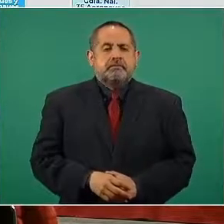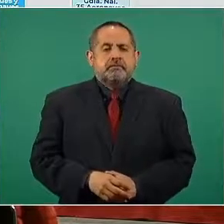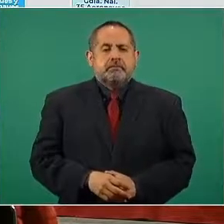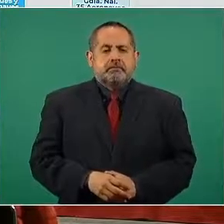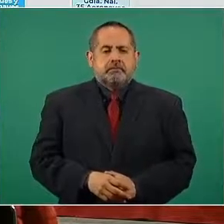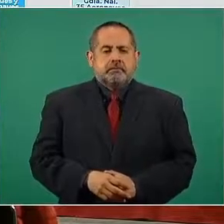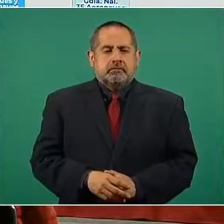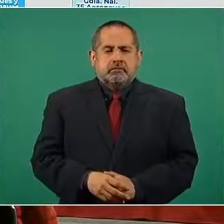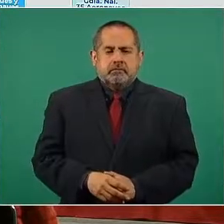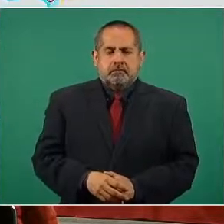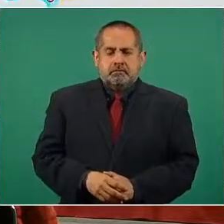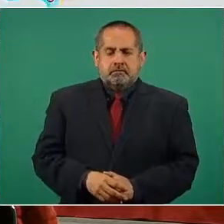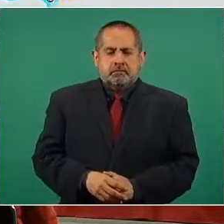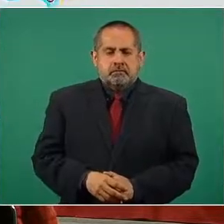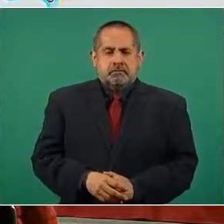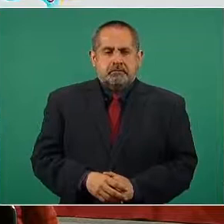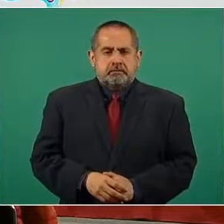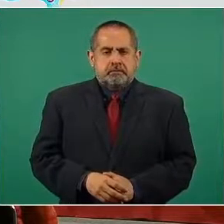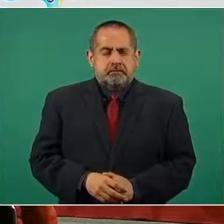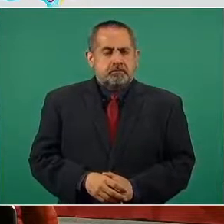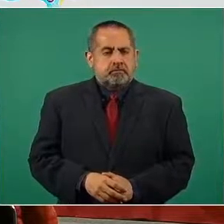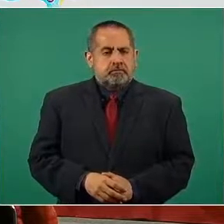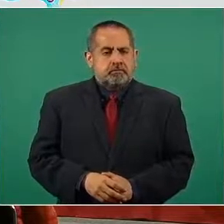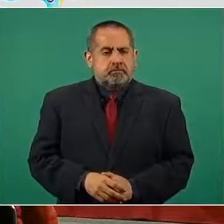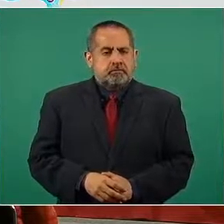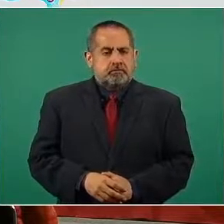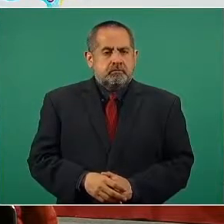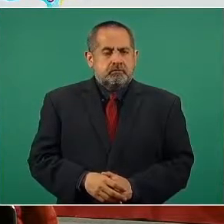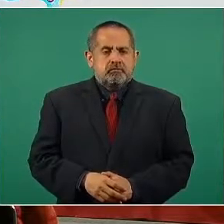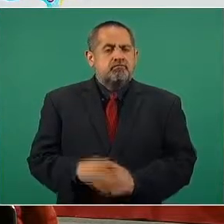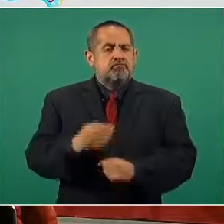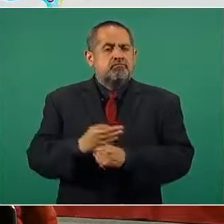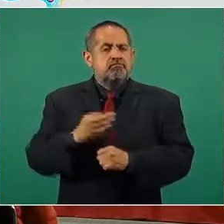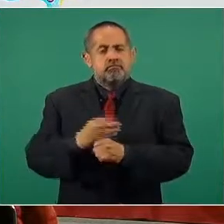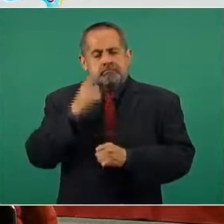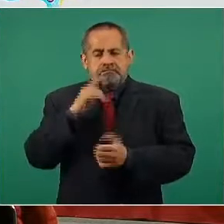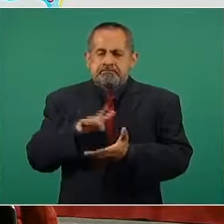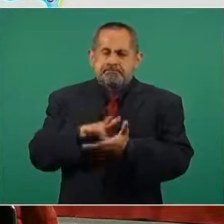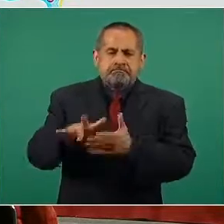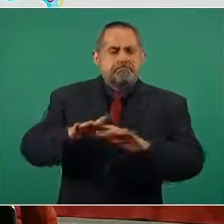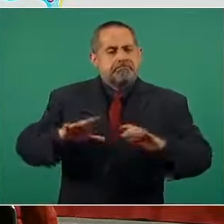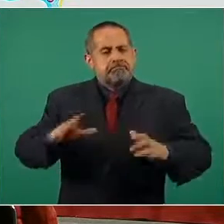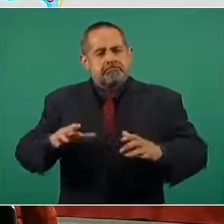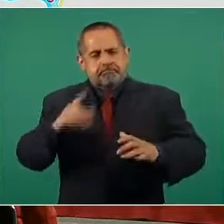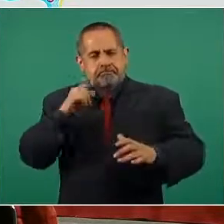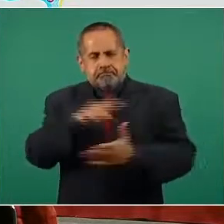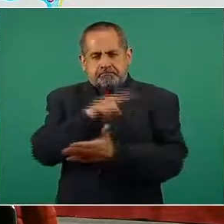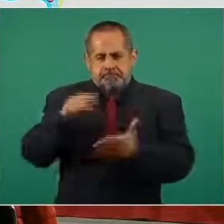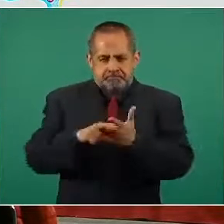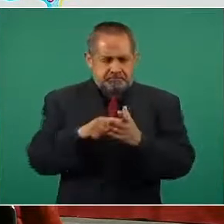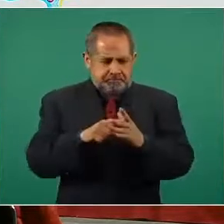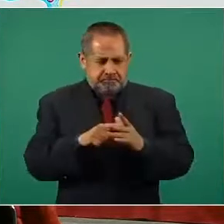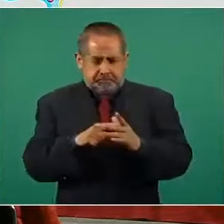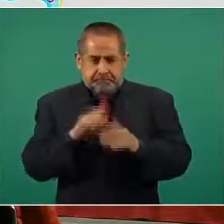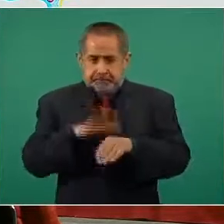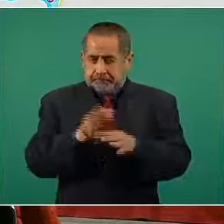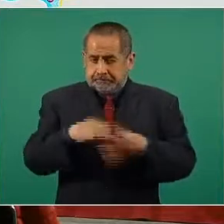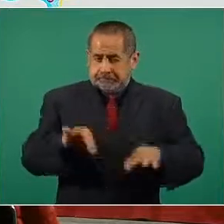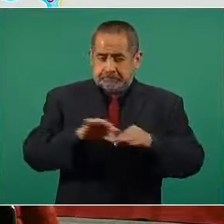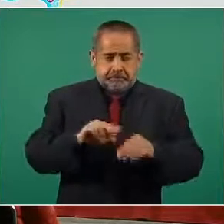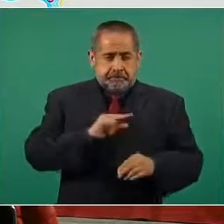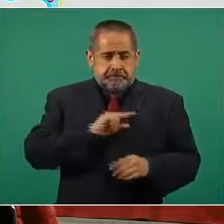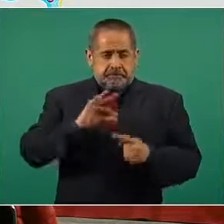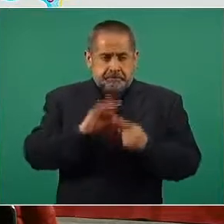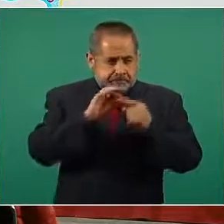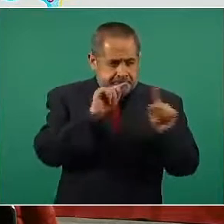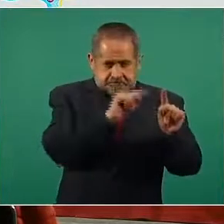Por favor, la siguiente. Por lo que tenemos por parte del apoyo de la seguridad pública en la seguridad de instalaciones estratégicas, operaciones